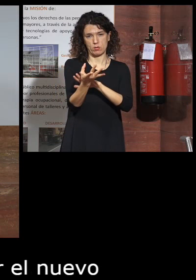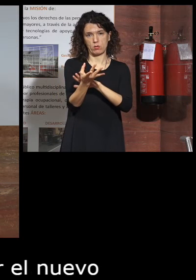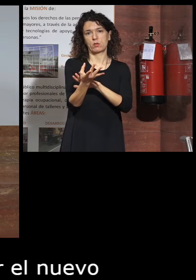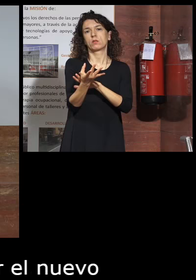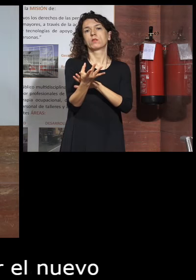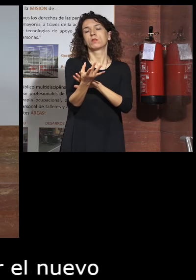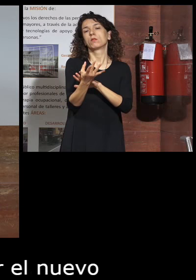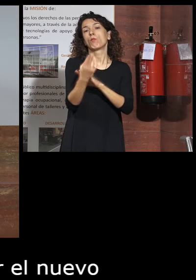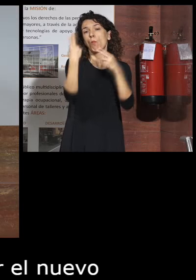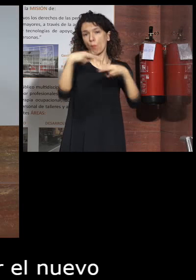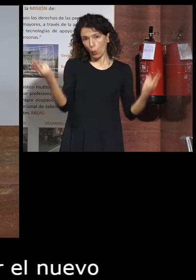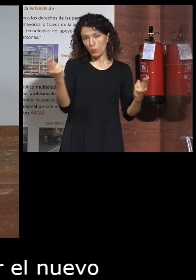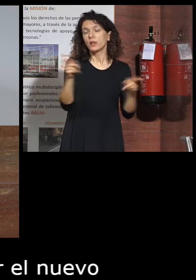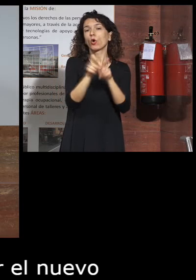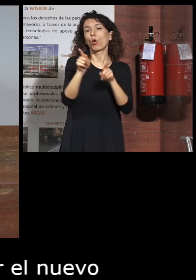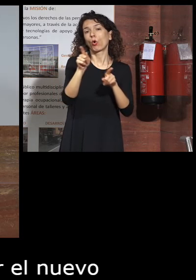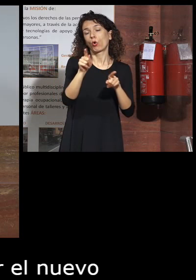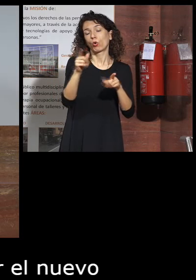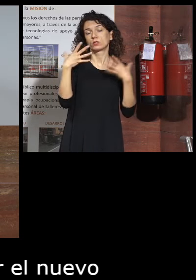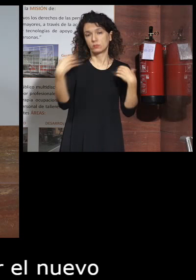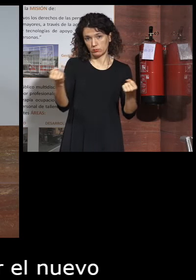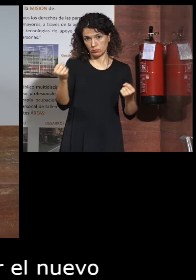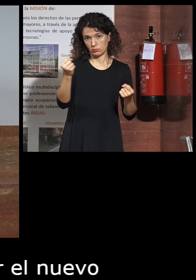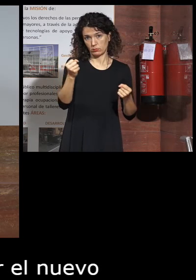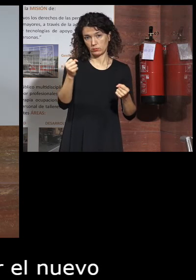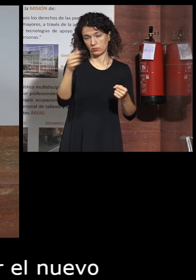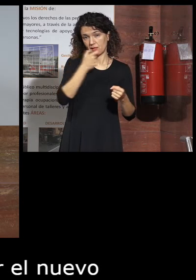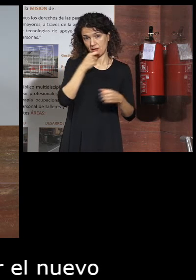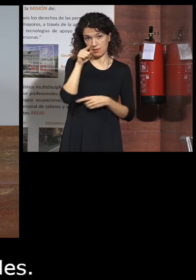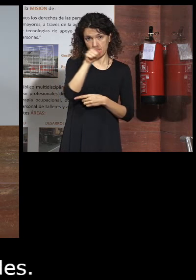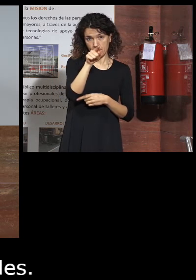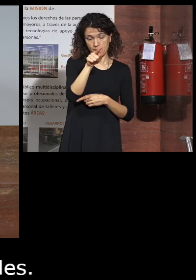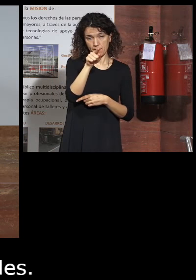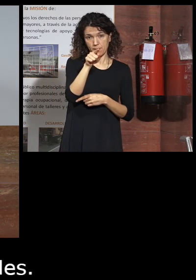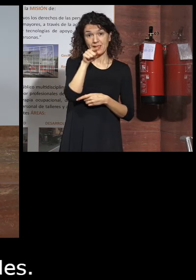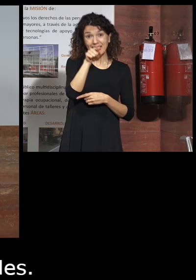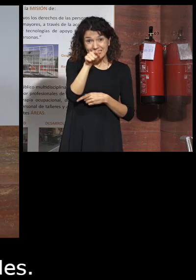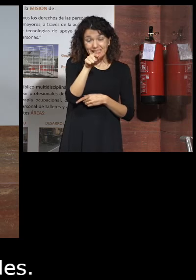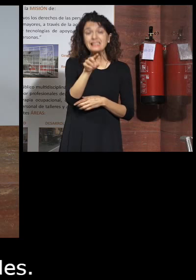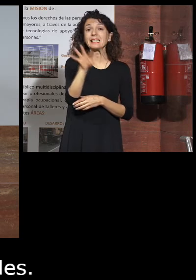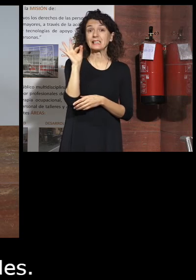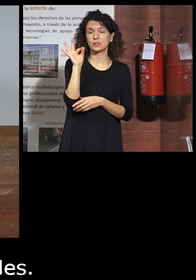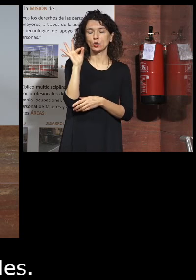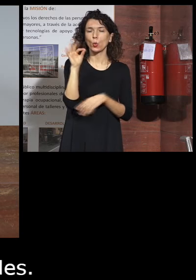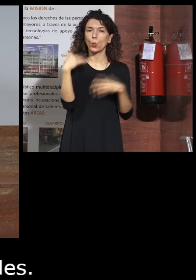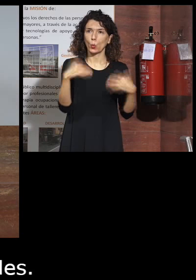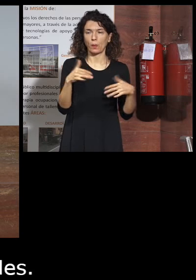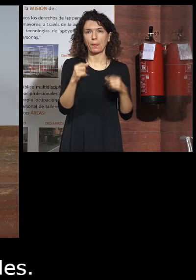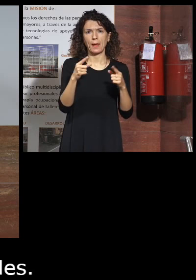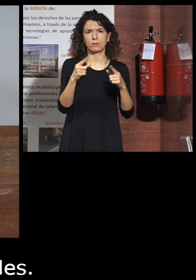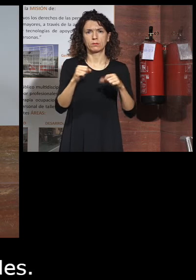Pobre, health and social care. Y esta decisión refuerza